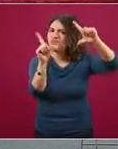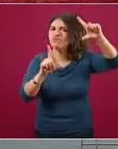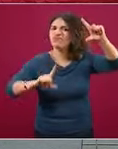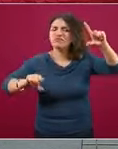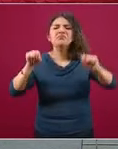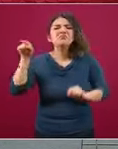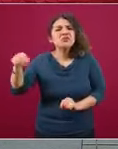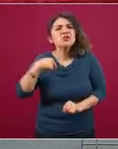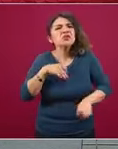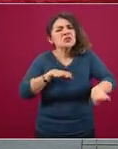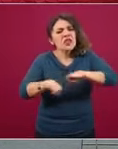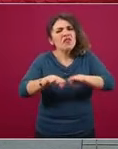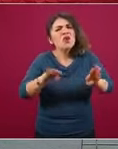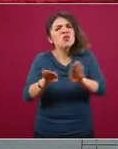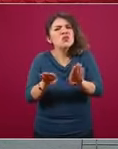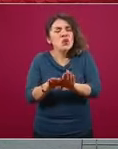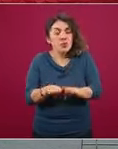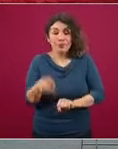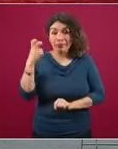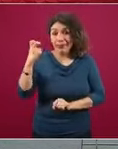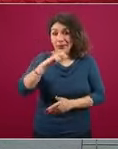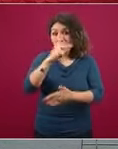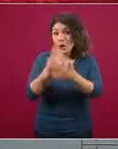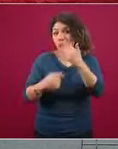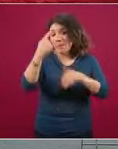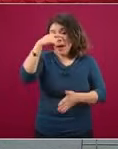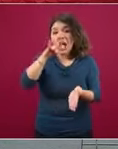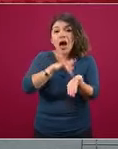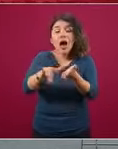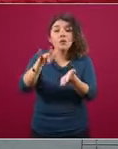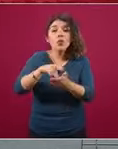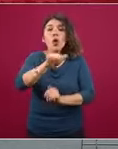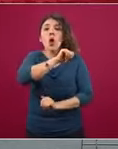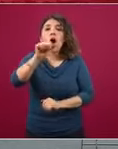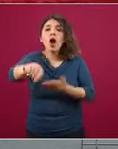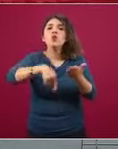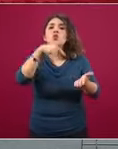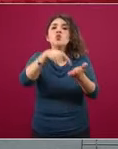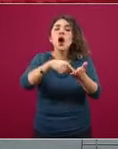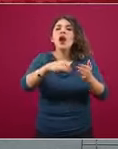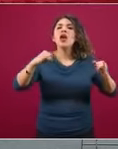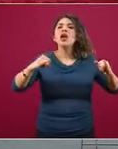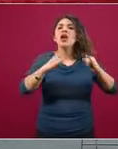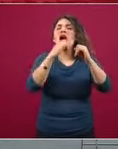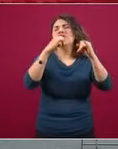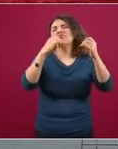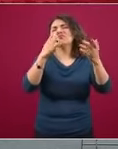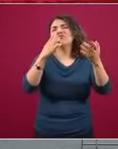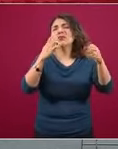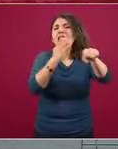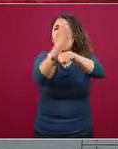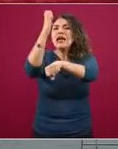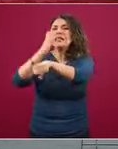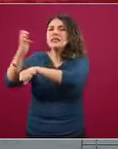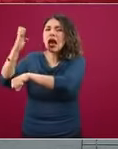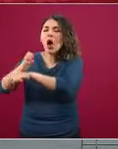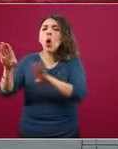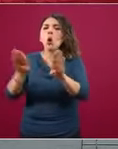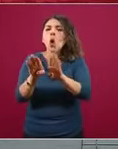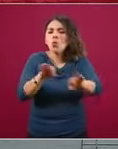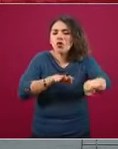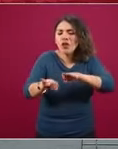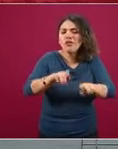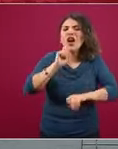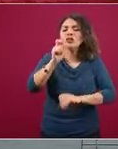¿Cómo estamos trabajando? El PAIMEF es el programa de apoyo a las instancias de las mujeres estatales para trabajar la violencia de